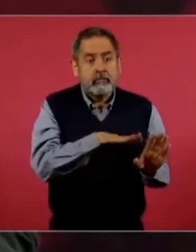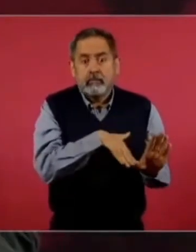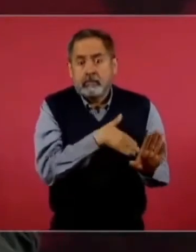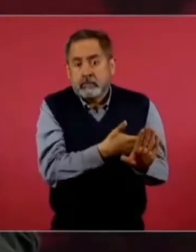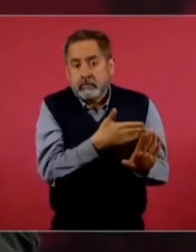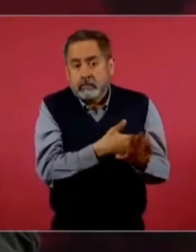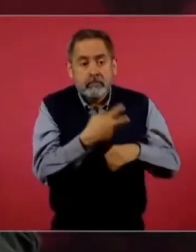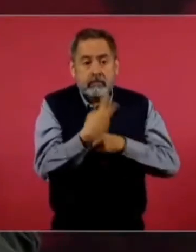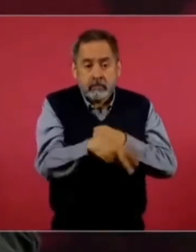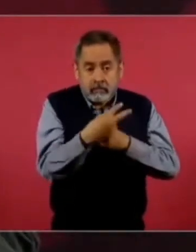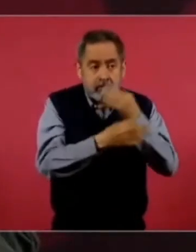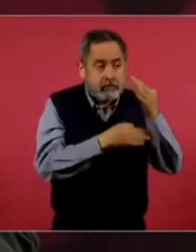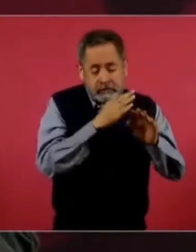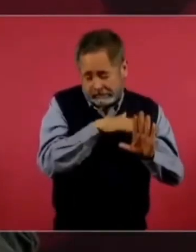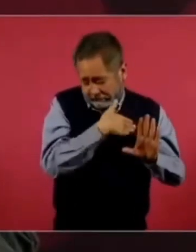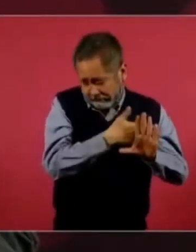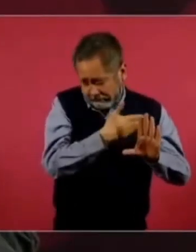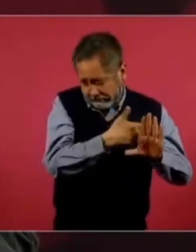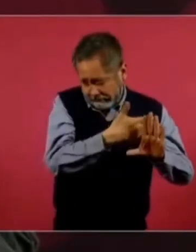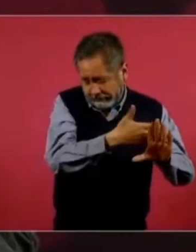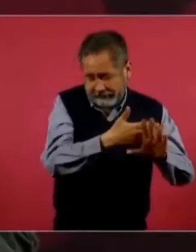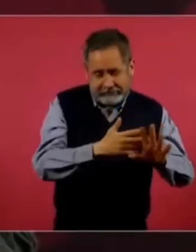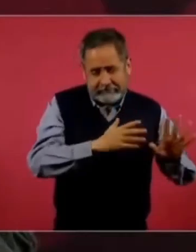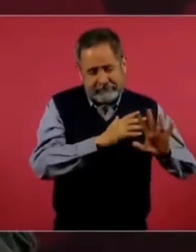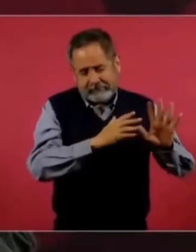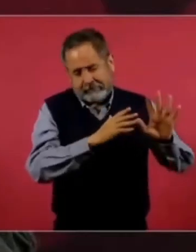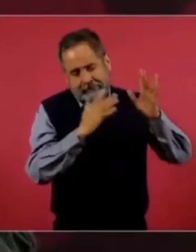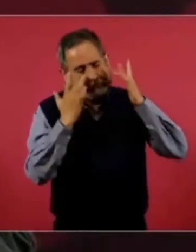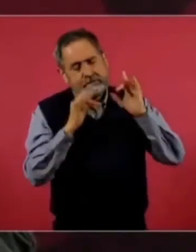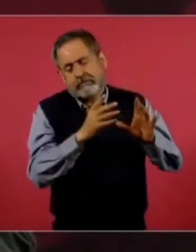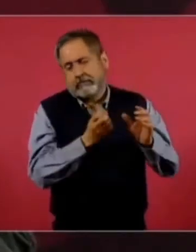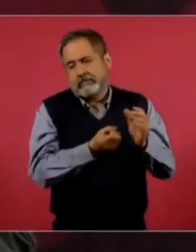el conservadurismo de allá.